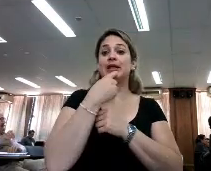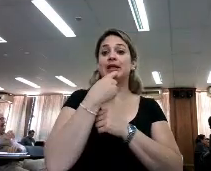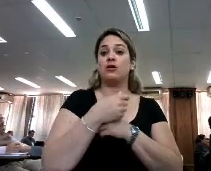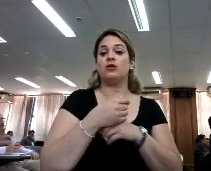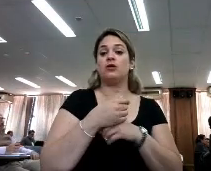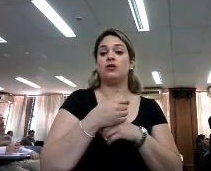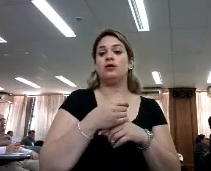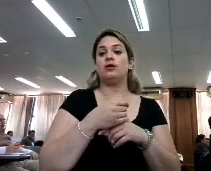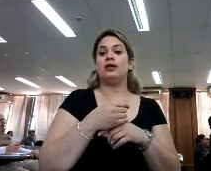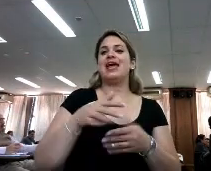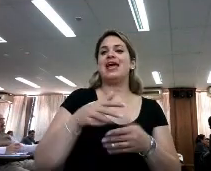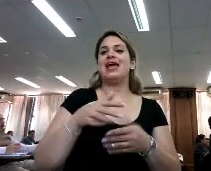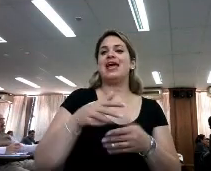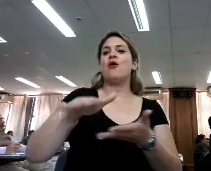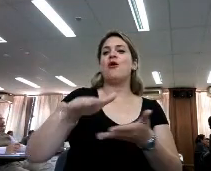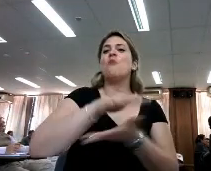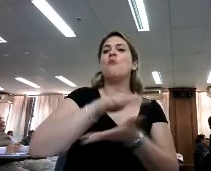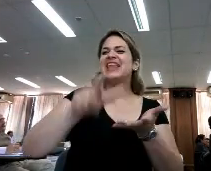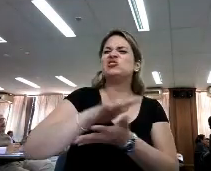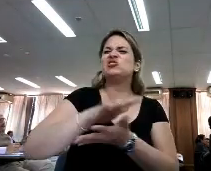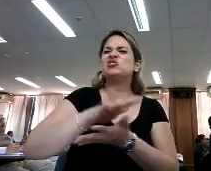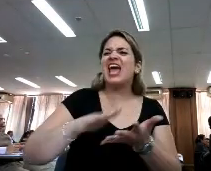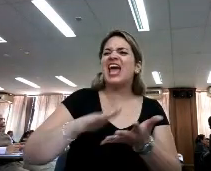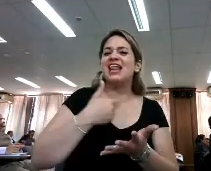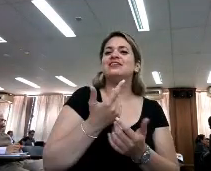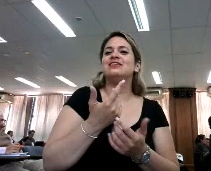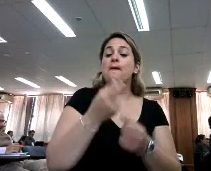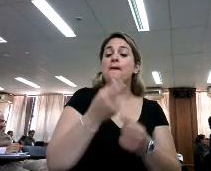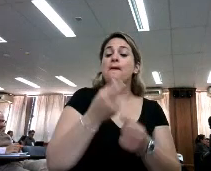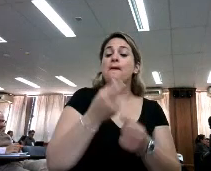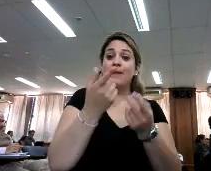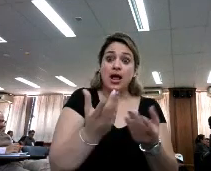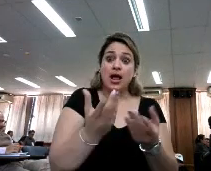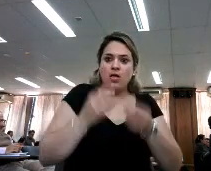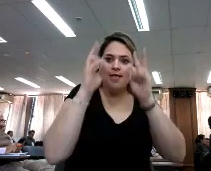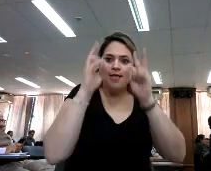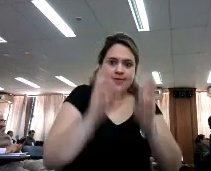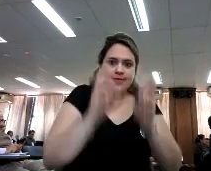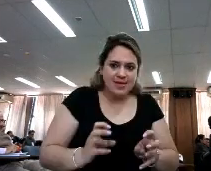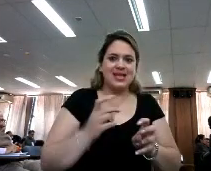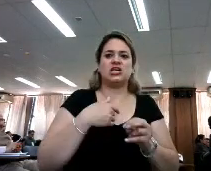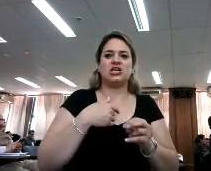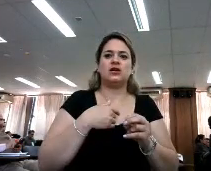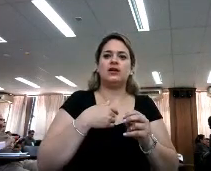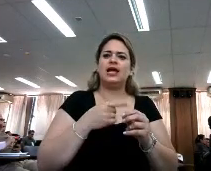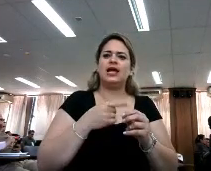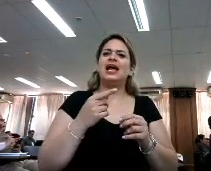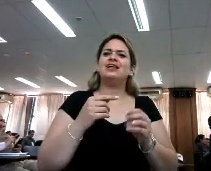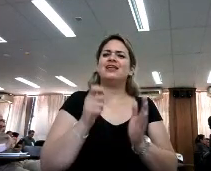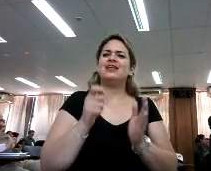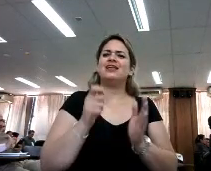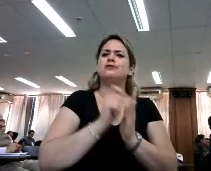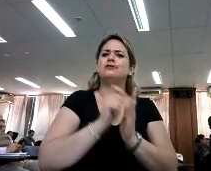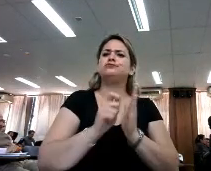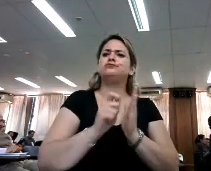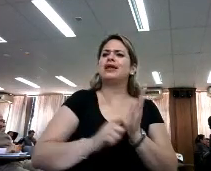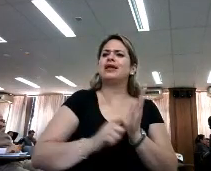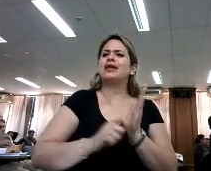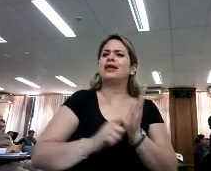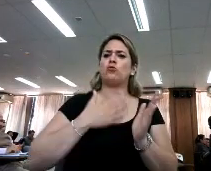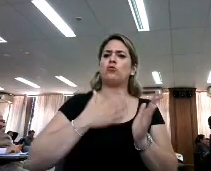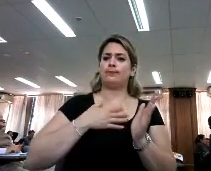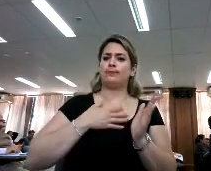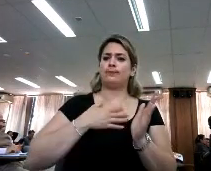y humanidades donde todavía el peso para la investigación de las monografías es muy alto frente a las